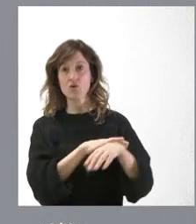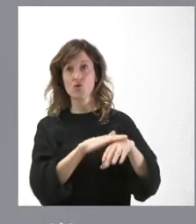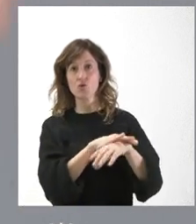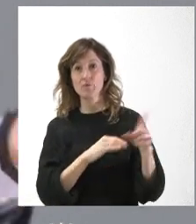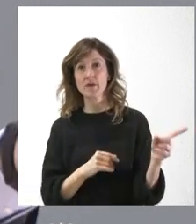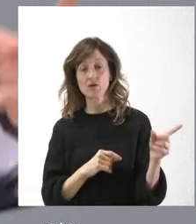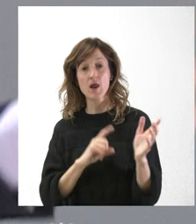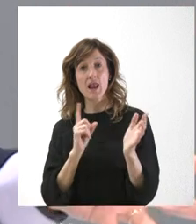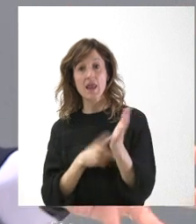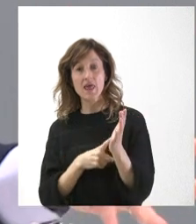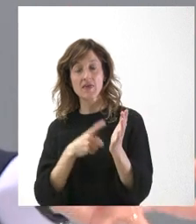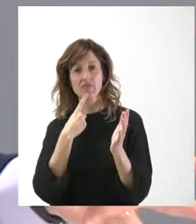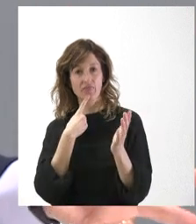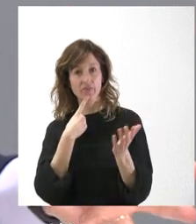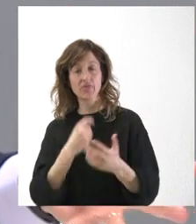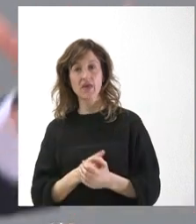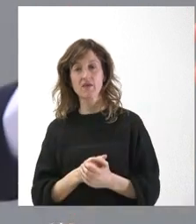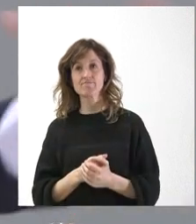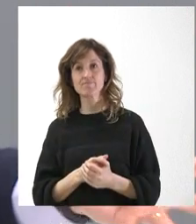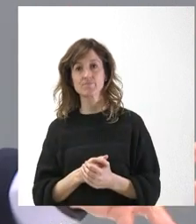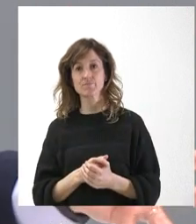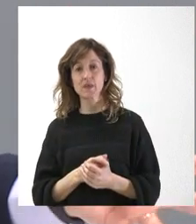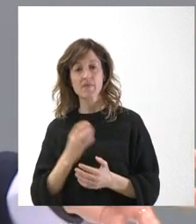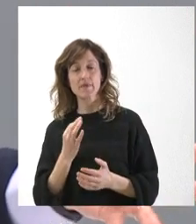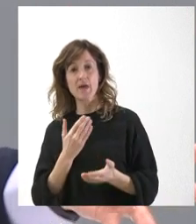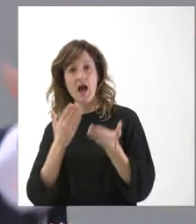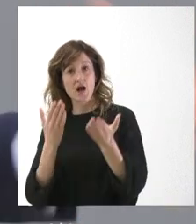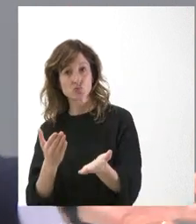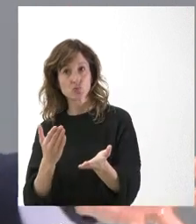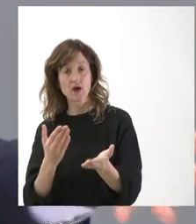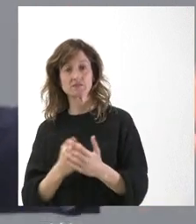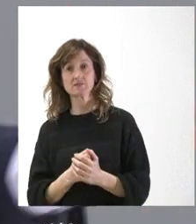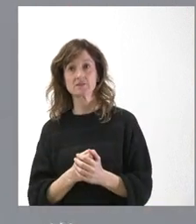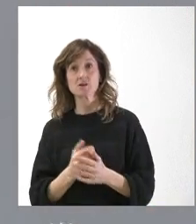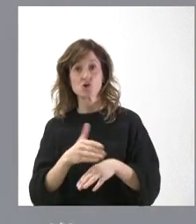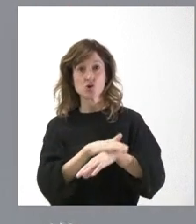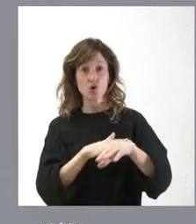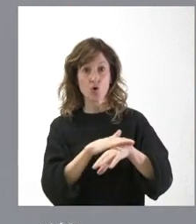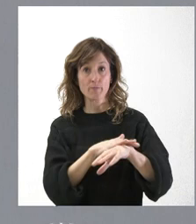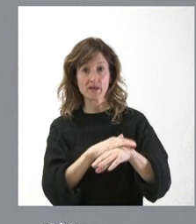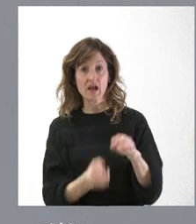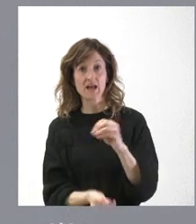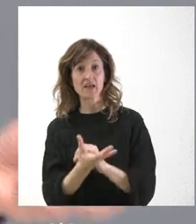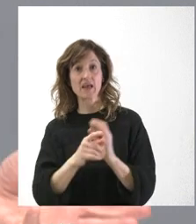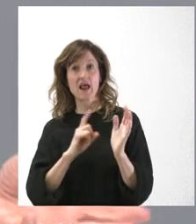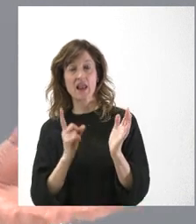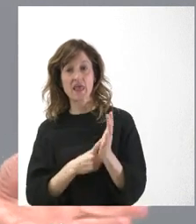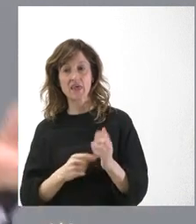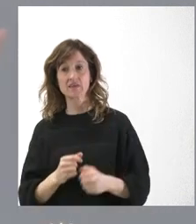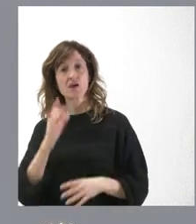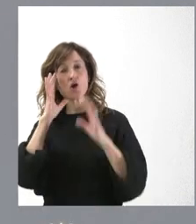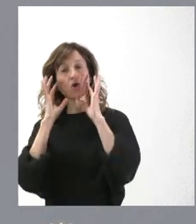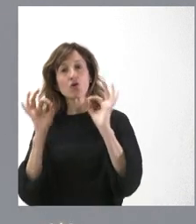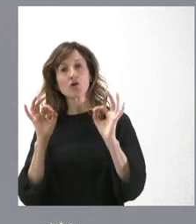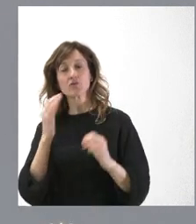La ley establece la posibilidad de que haya ayudas. Y es el propio Gobierno el que crea esa ley. Y lo razonable es que